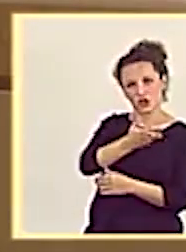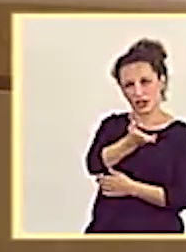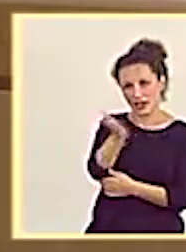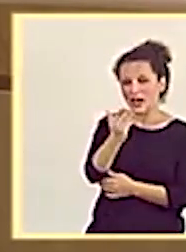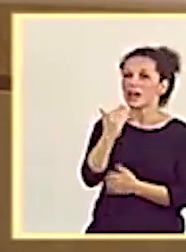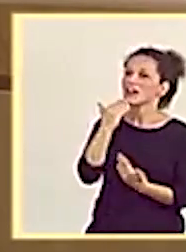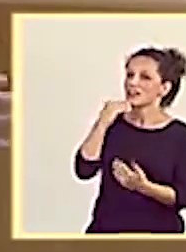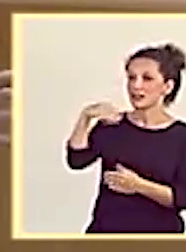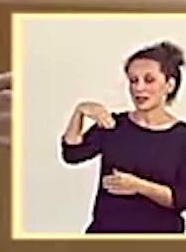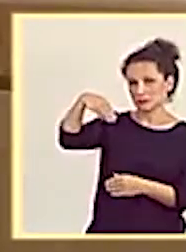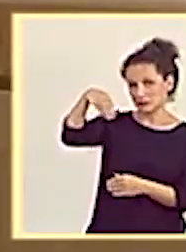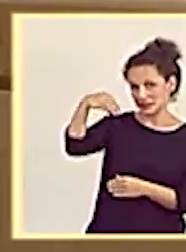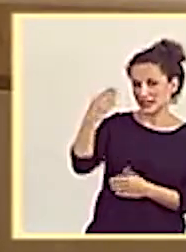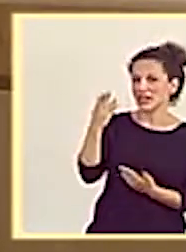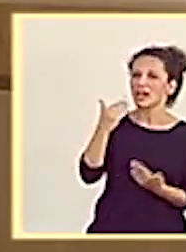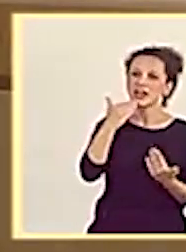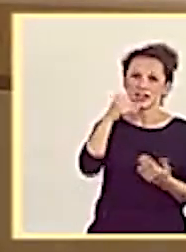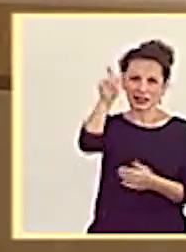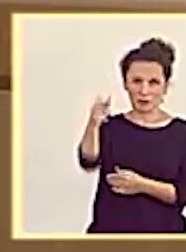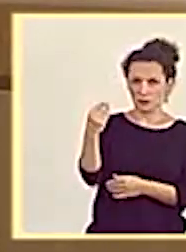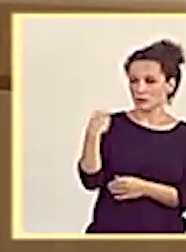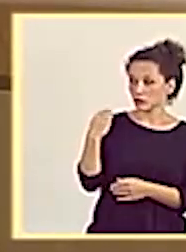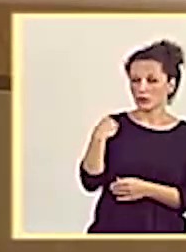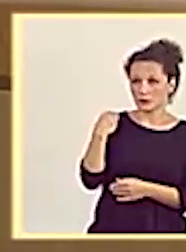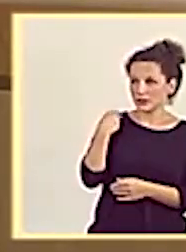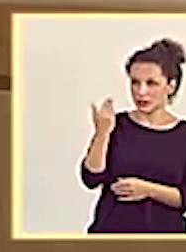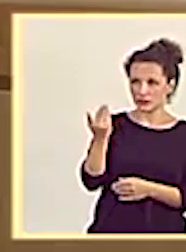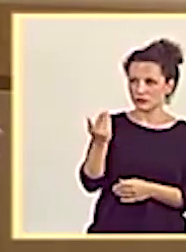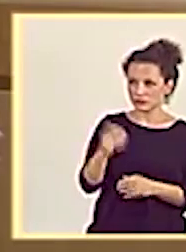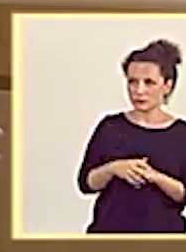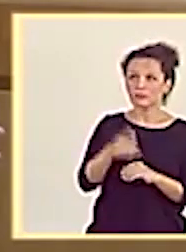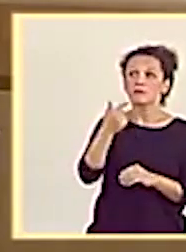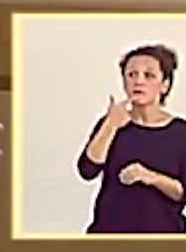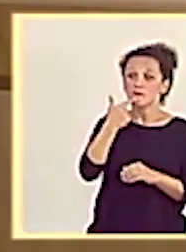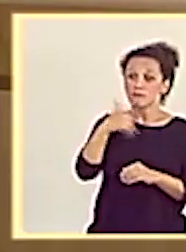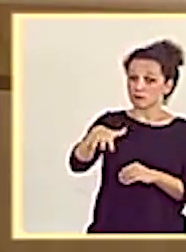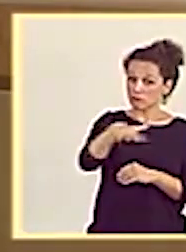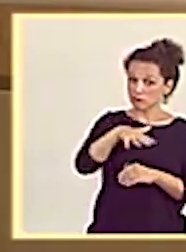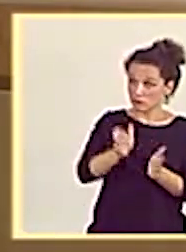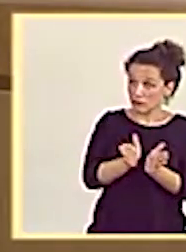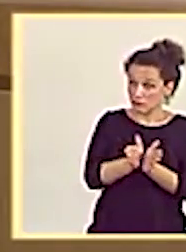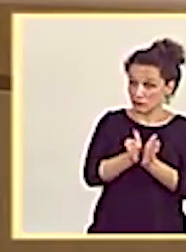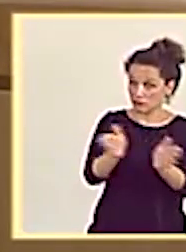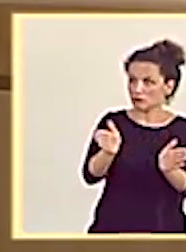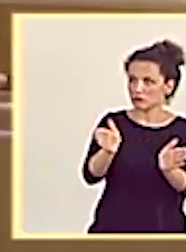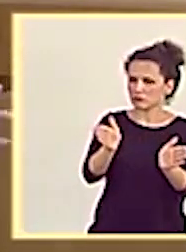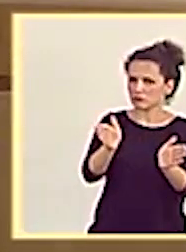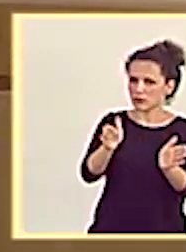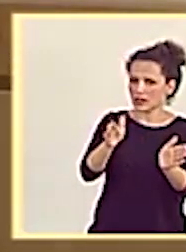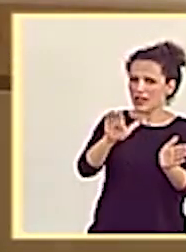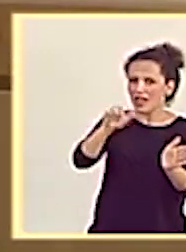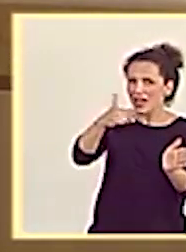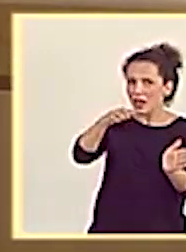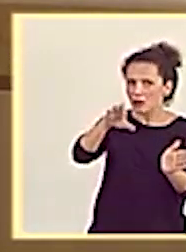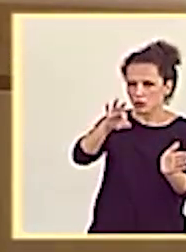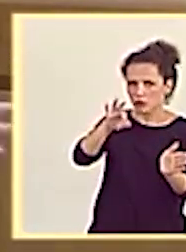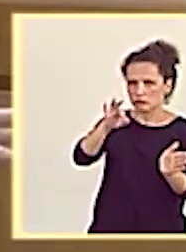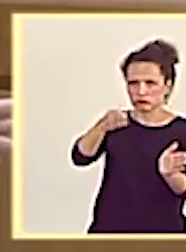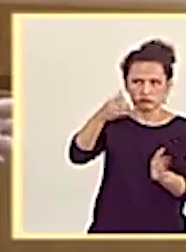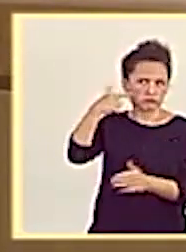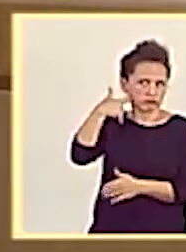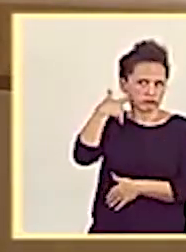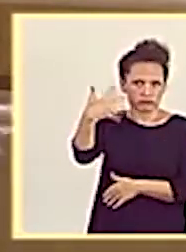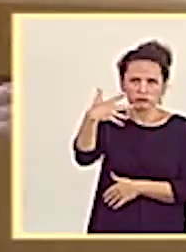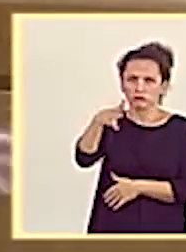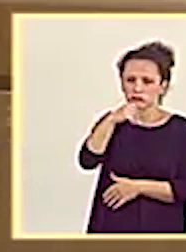señoría, por su pregunta. El Delta del Ebro es un espacio particularmente emblemático por el que siento una especial